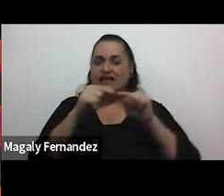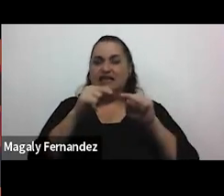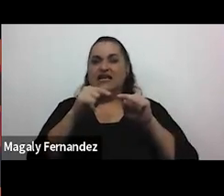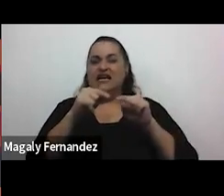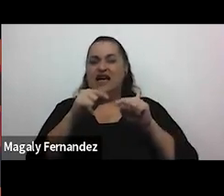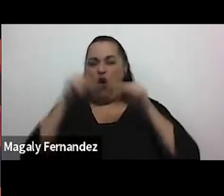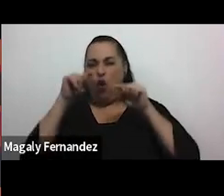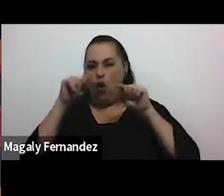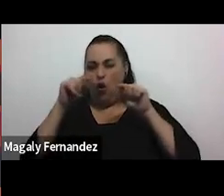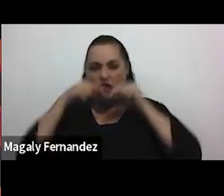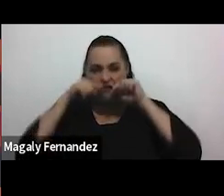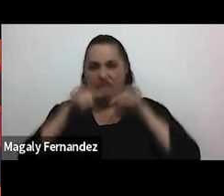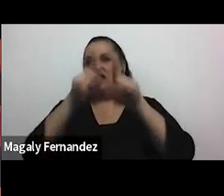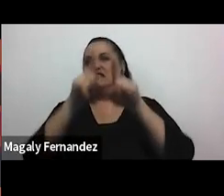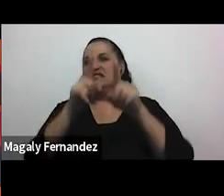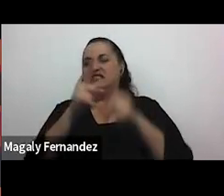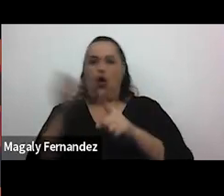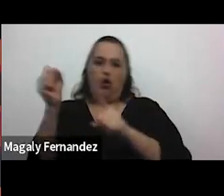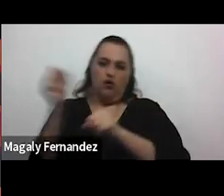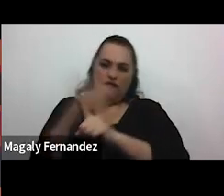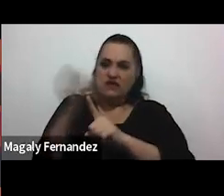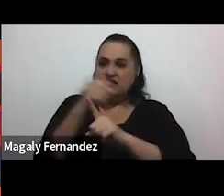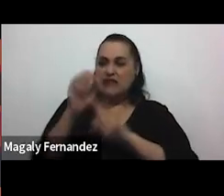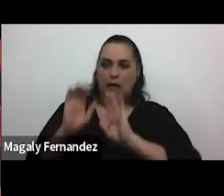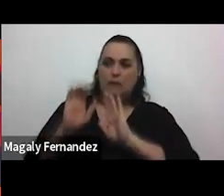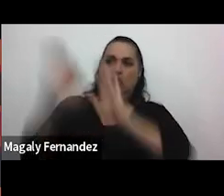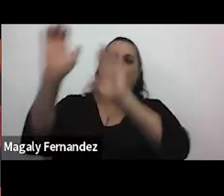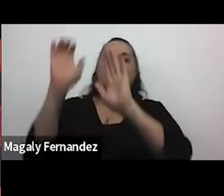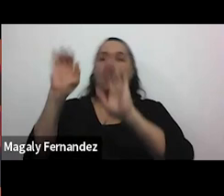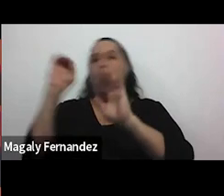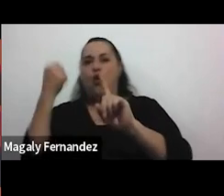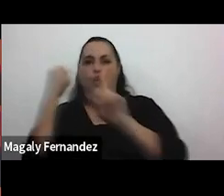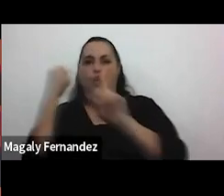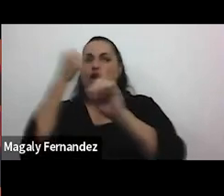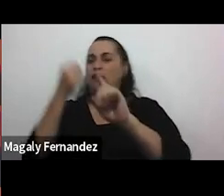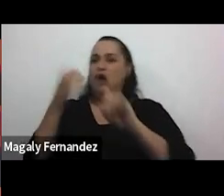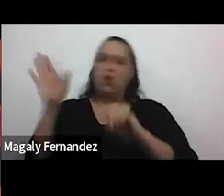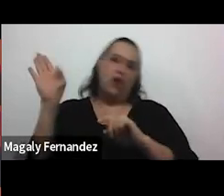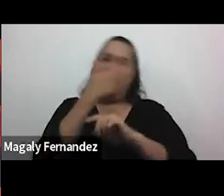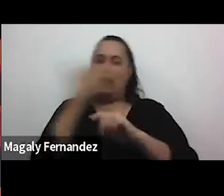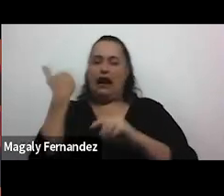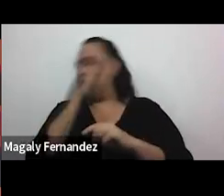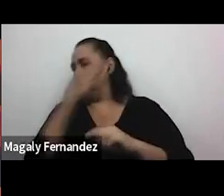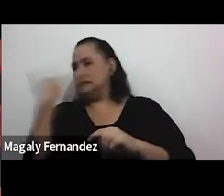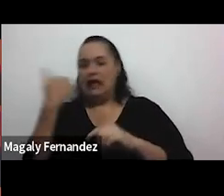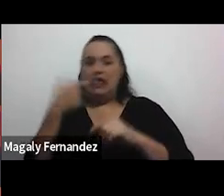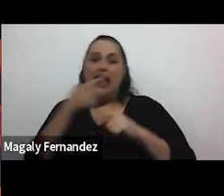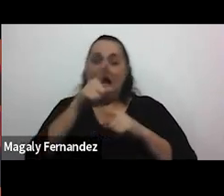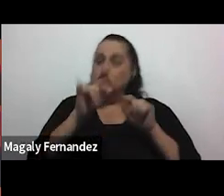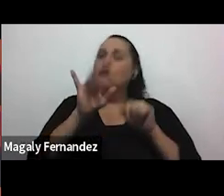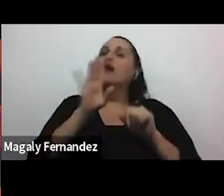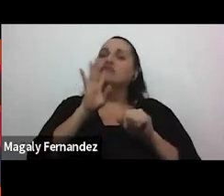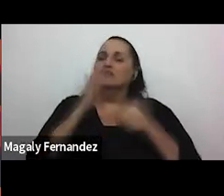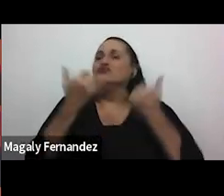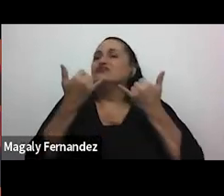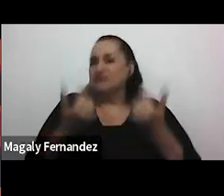de algún tipo de manifestación física llámese un empujón llámese un golpe llámese una cachetada evidentemente ahí estamos hablando